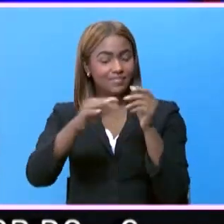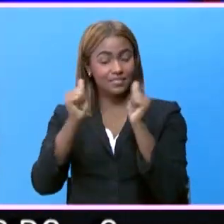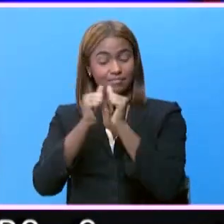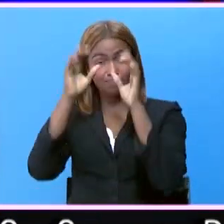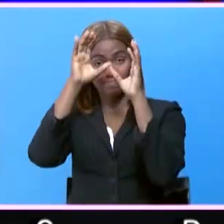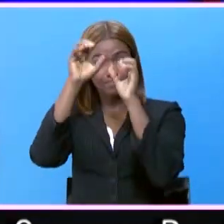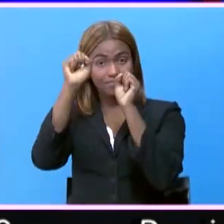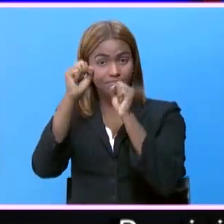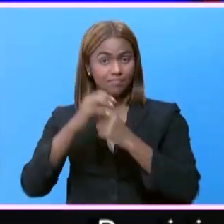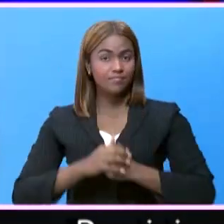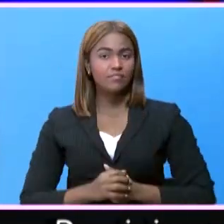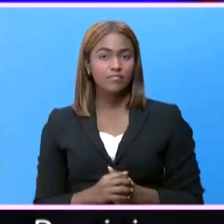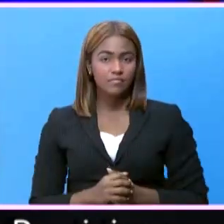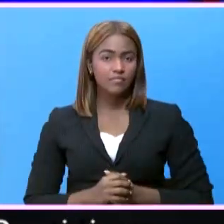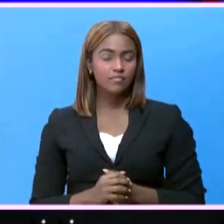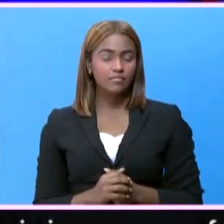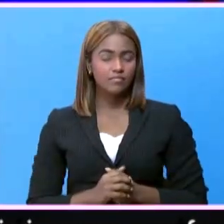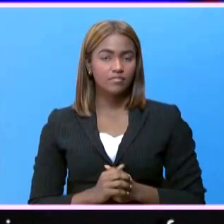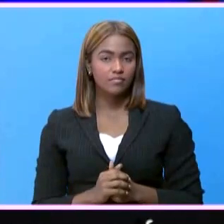el jefe de Estado.